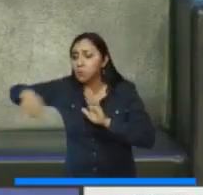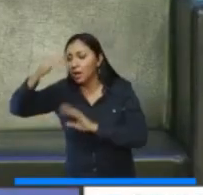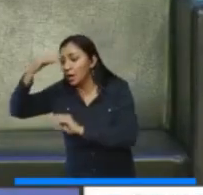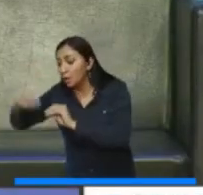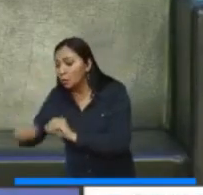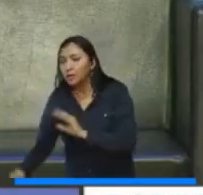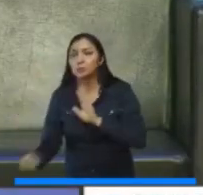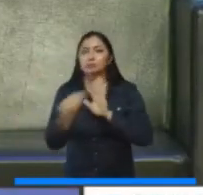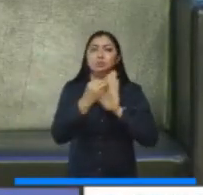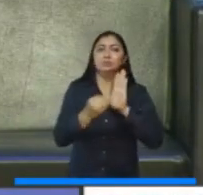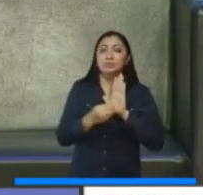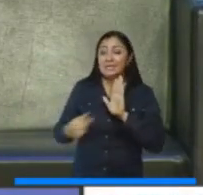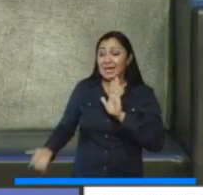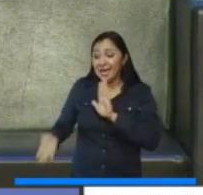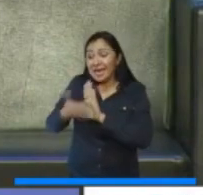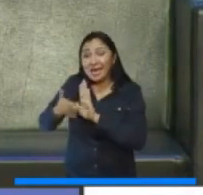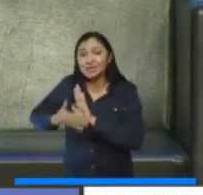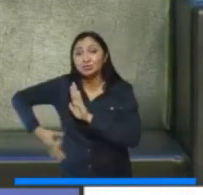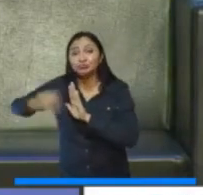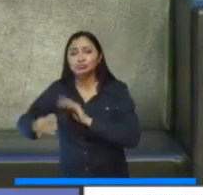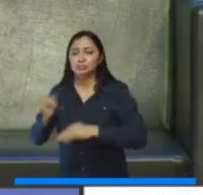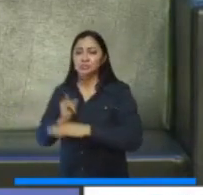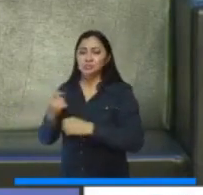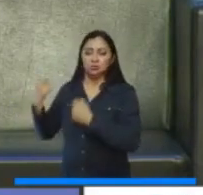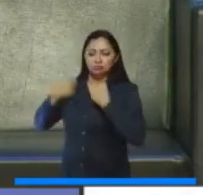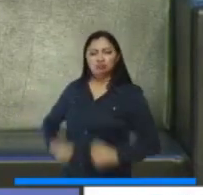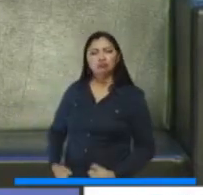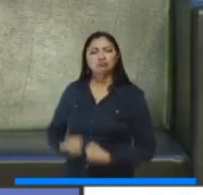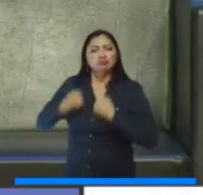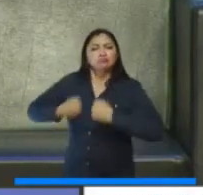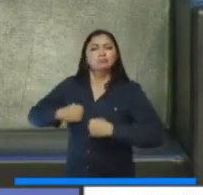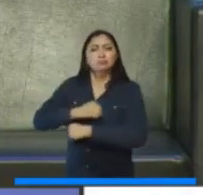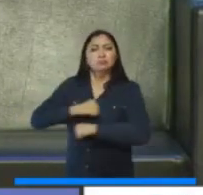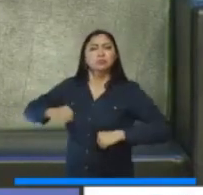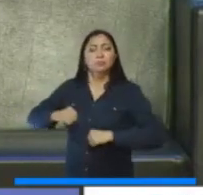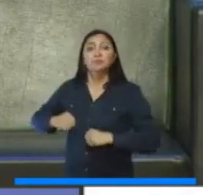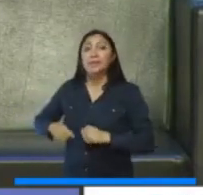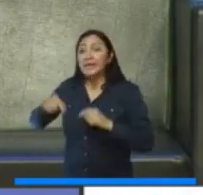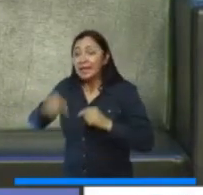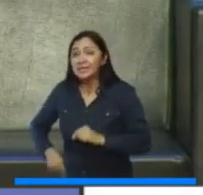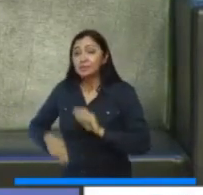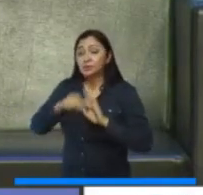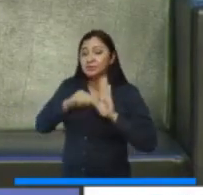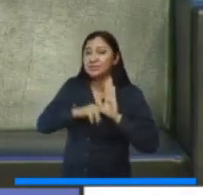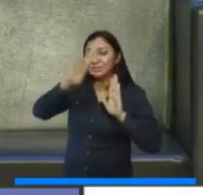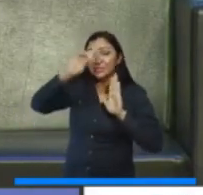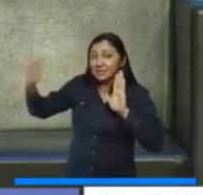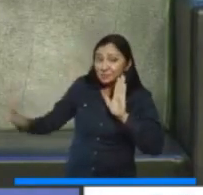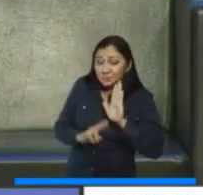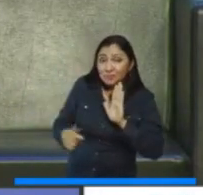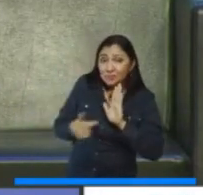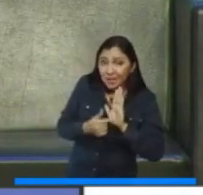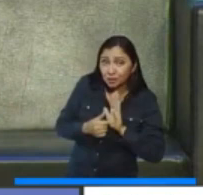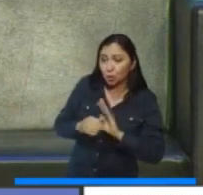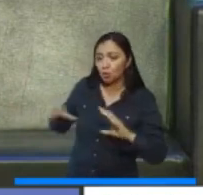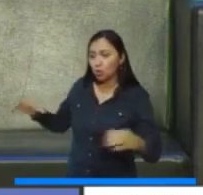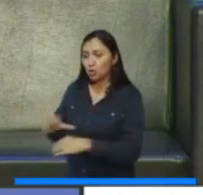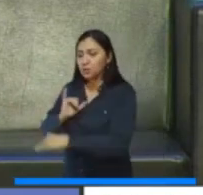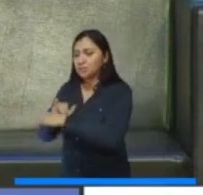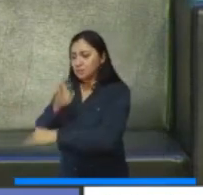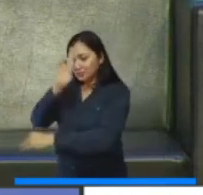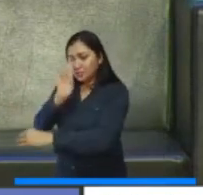Eso es lo que define la institucionalidad. Y el respeto a esa institucionalidad significa el respeto a esas normas que